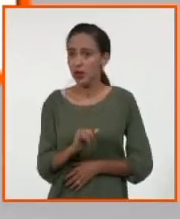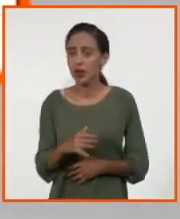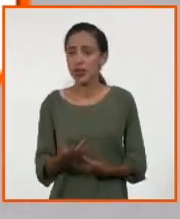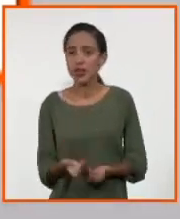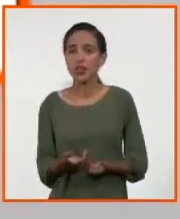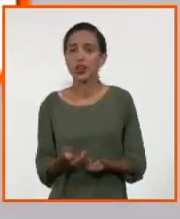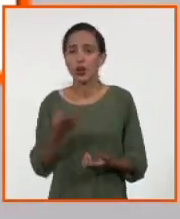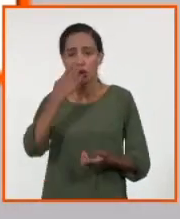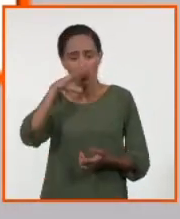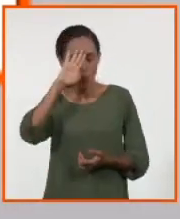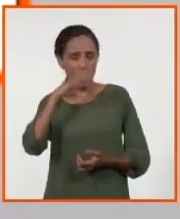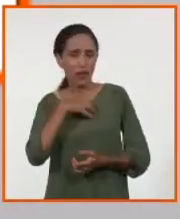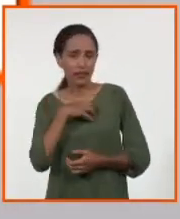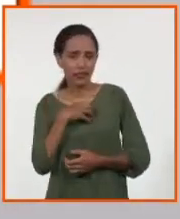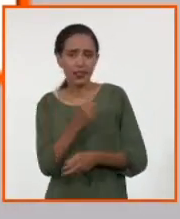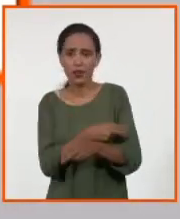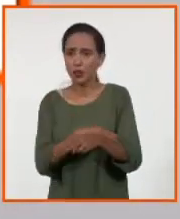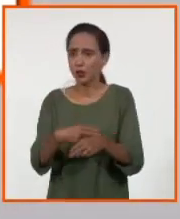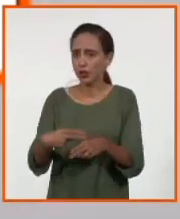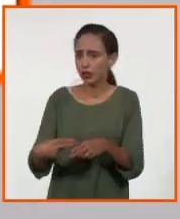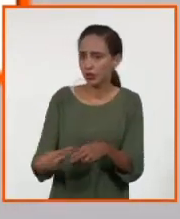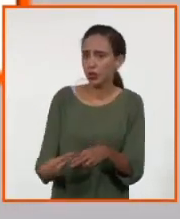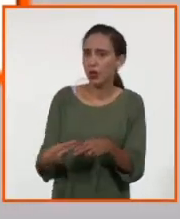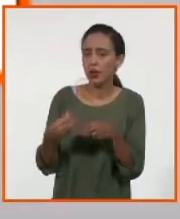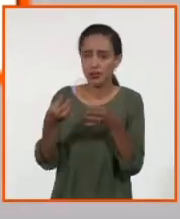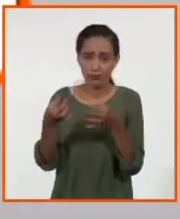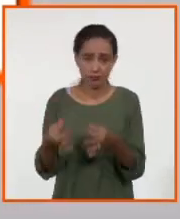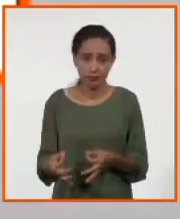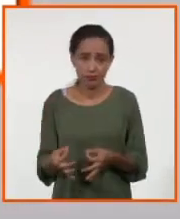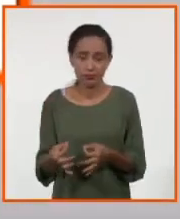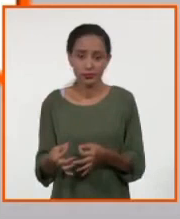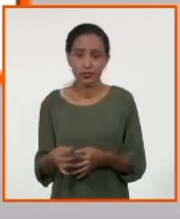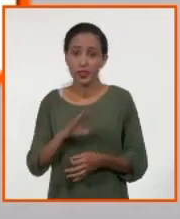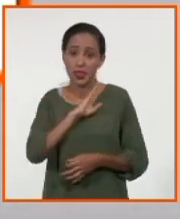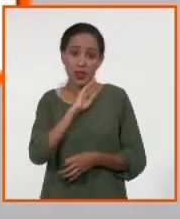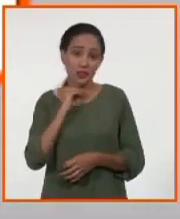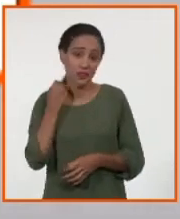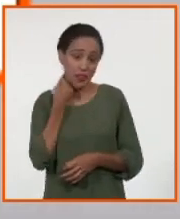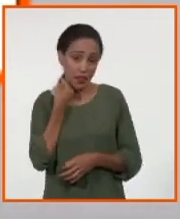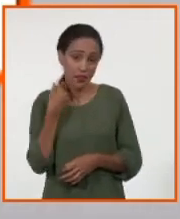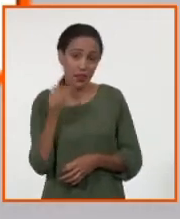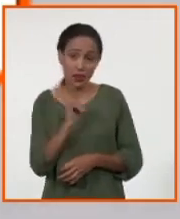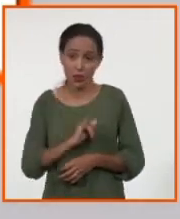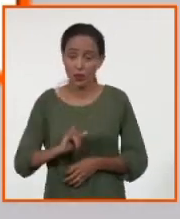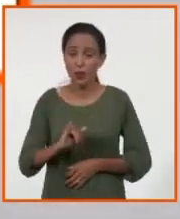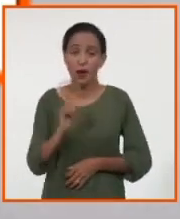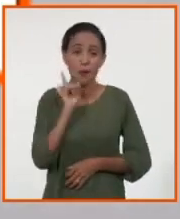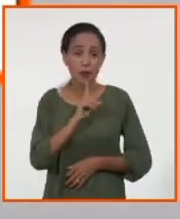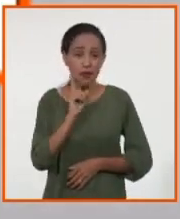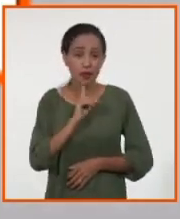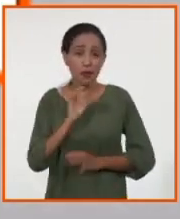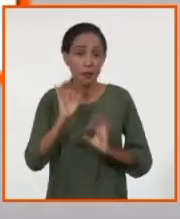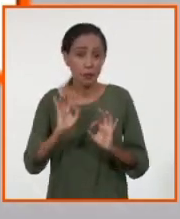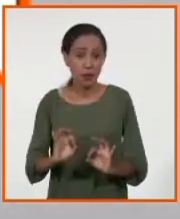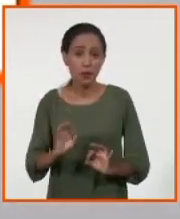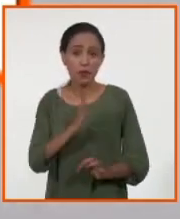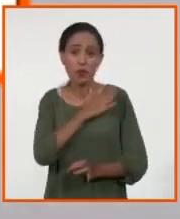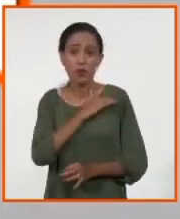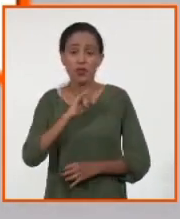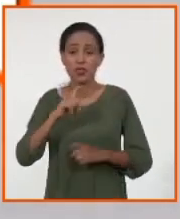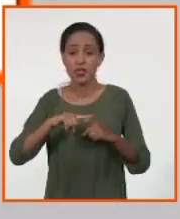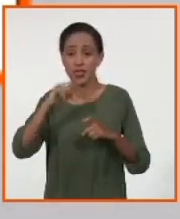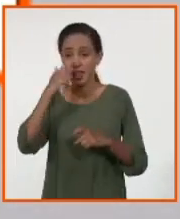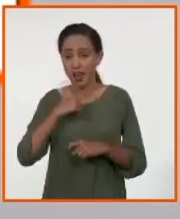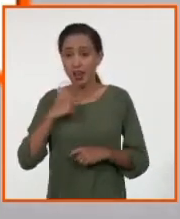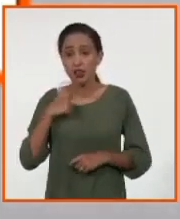amarilla. Y bueno, Finlay y todo su descubrimiento, pero es de la misma familia del Zika. Y hoy le comentaba a alguien, el dengue,